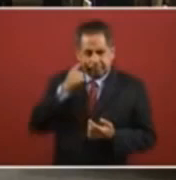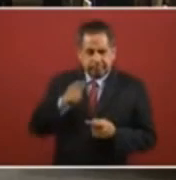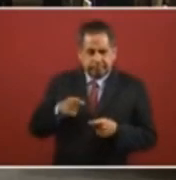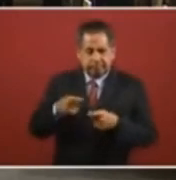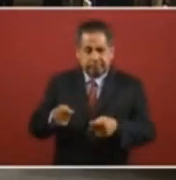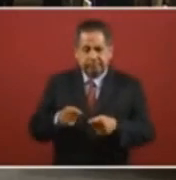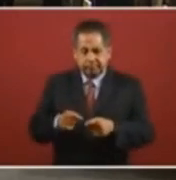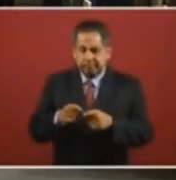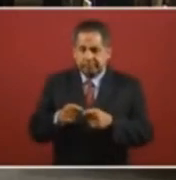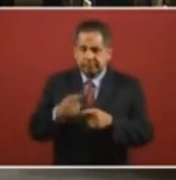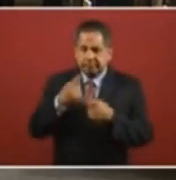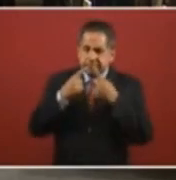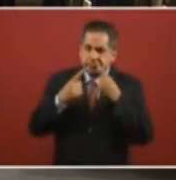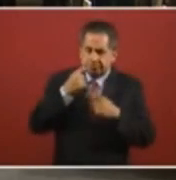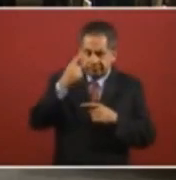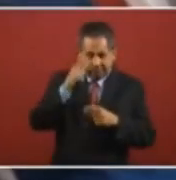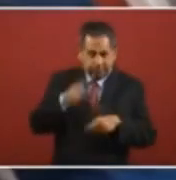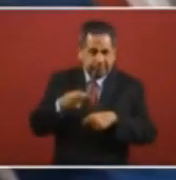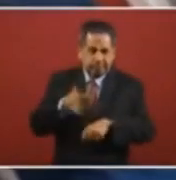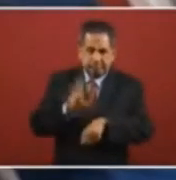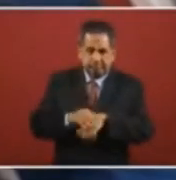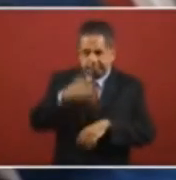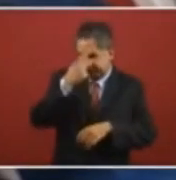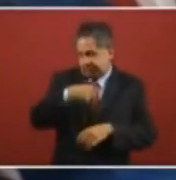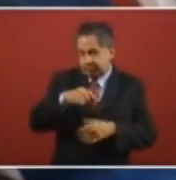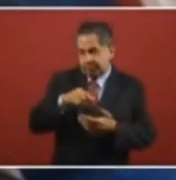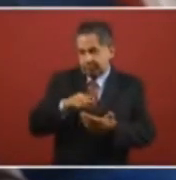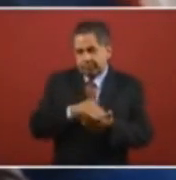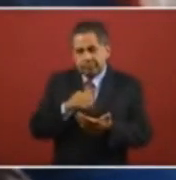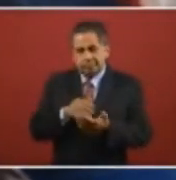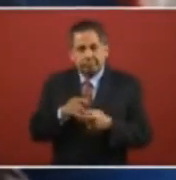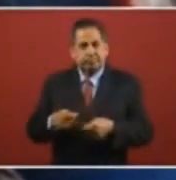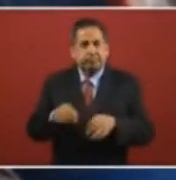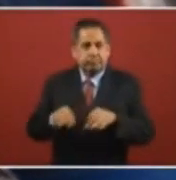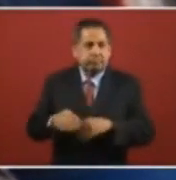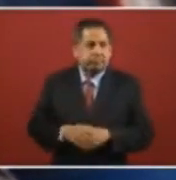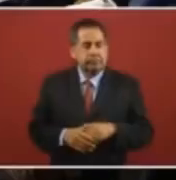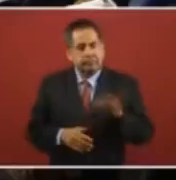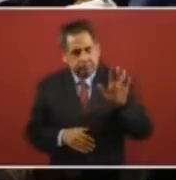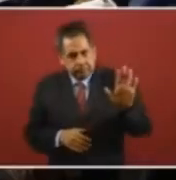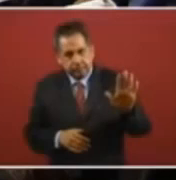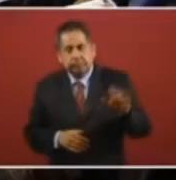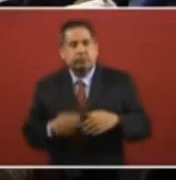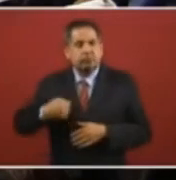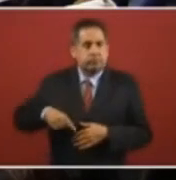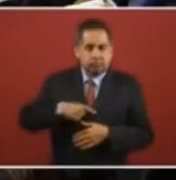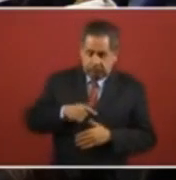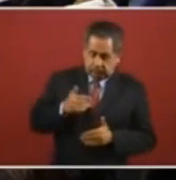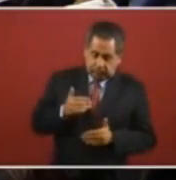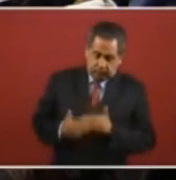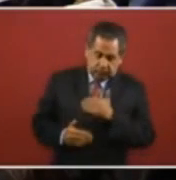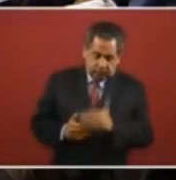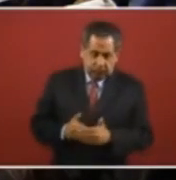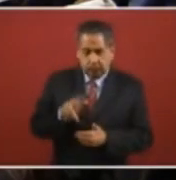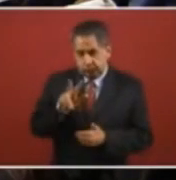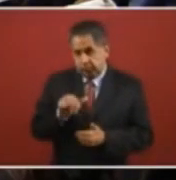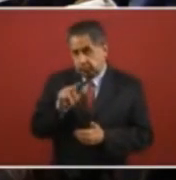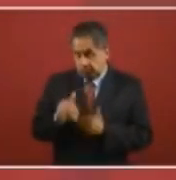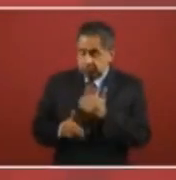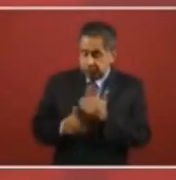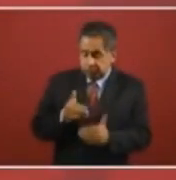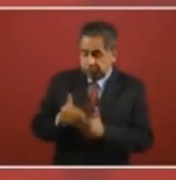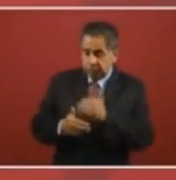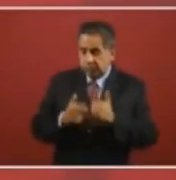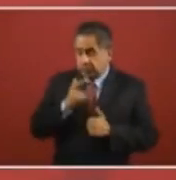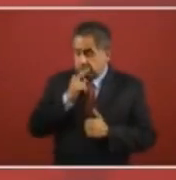con las negociaciones y les puedan dar papeles, canciller? Gracias. En la medida en que nosotros estamos avanzando en lo que estamos haciendo, cada